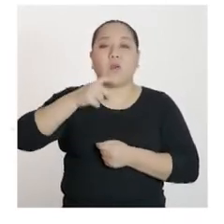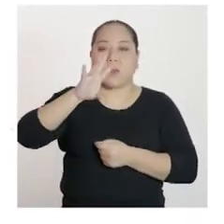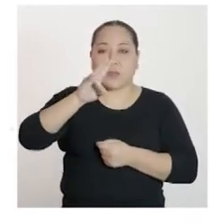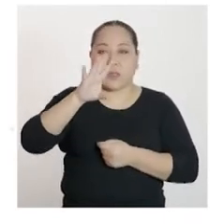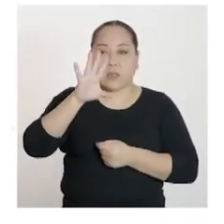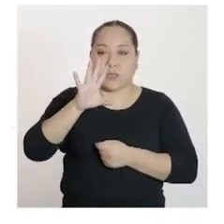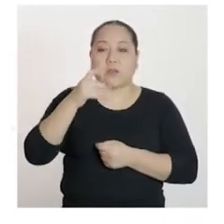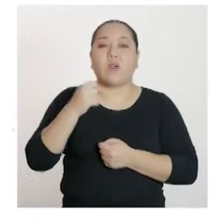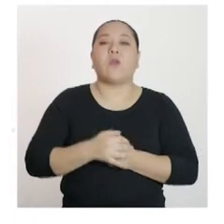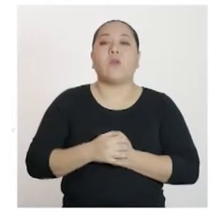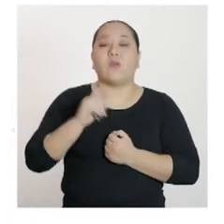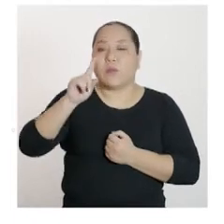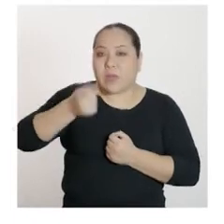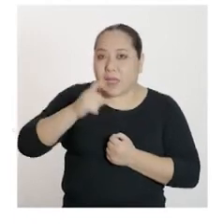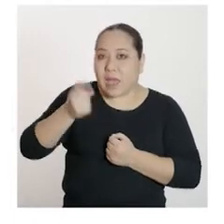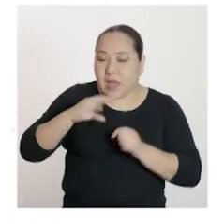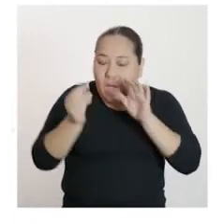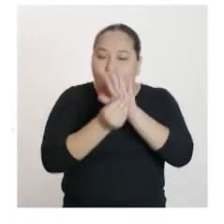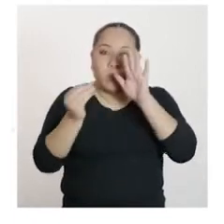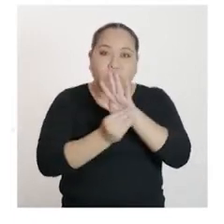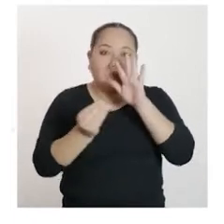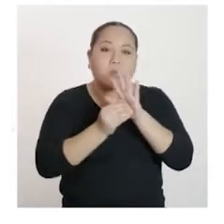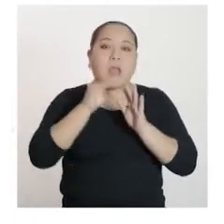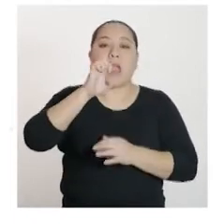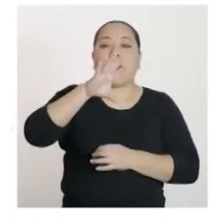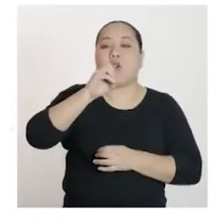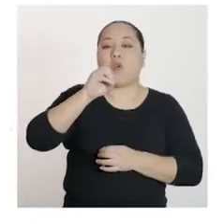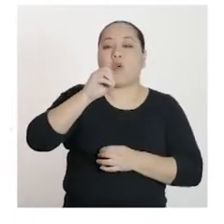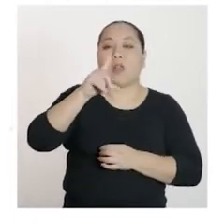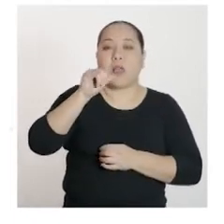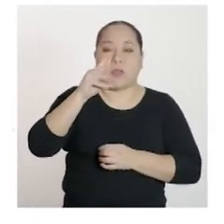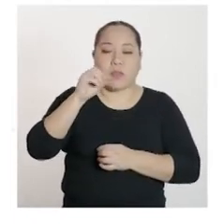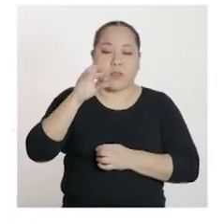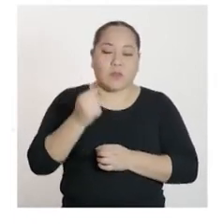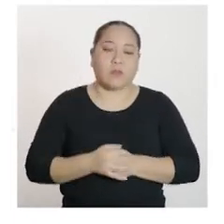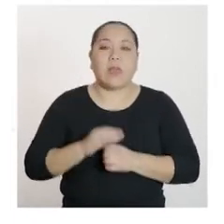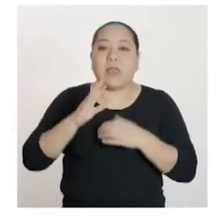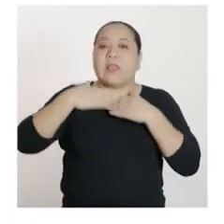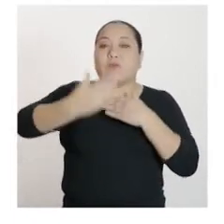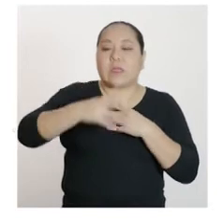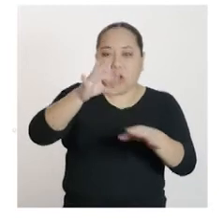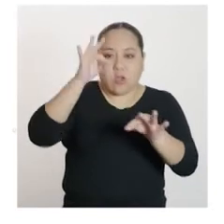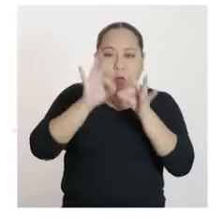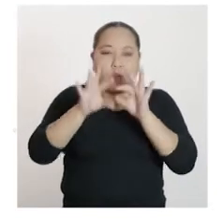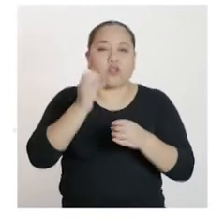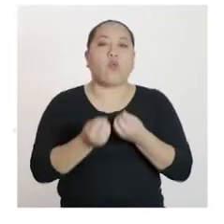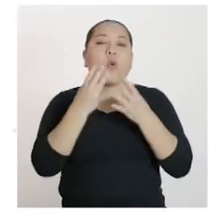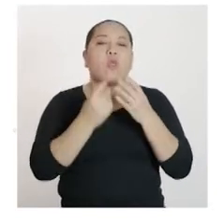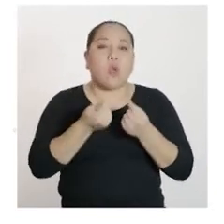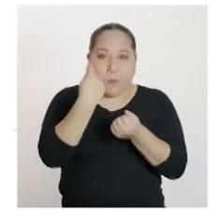millares adicionales de ecoladrillo vendidos. Luego, hallamos el ingreso máximo